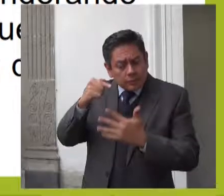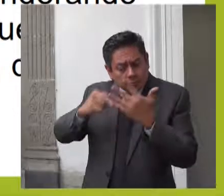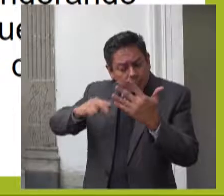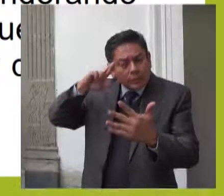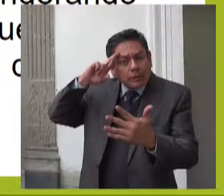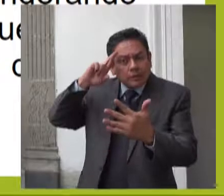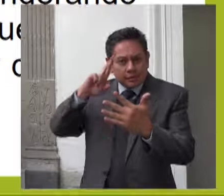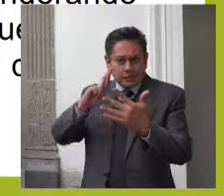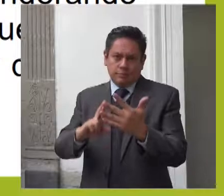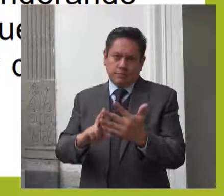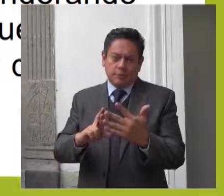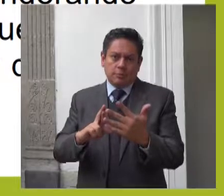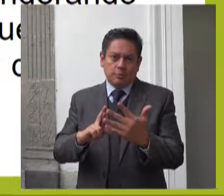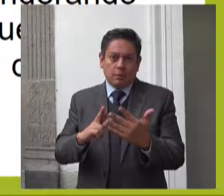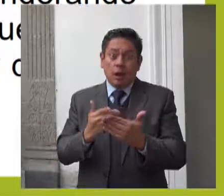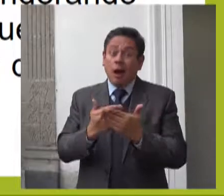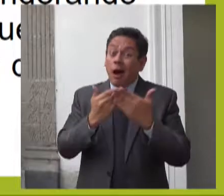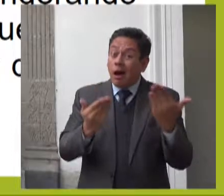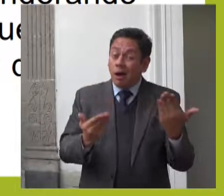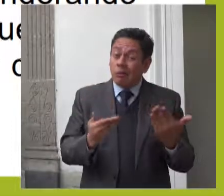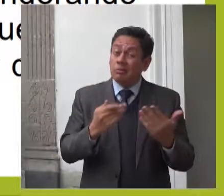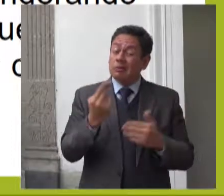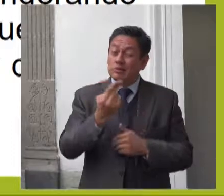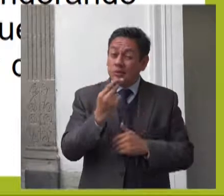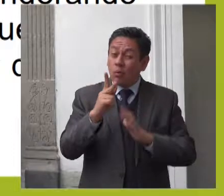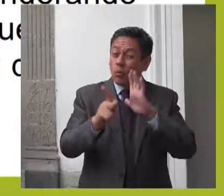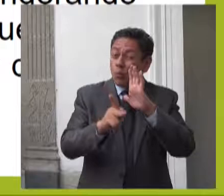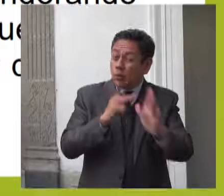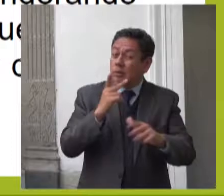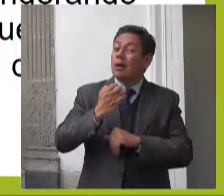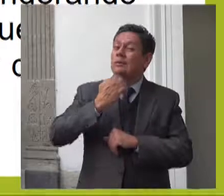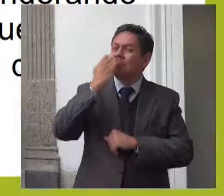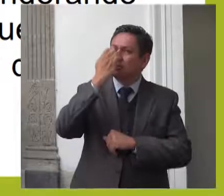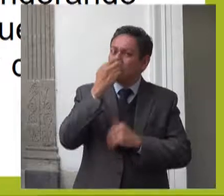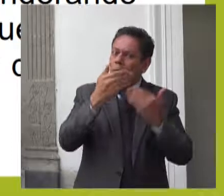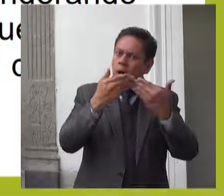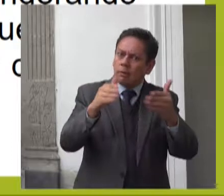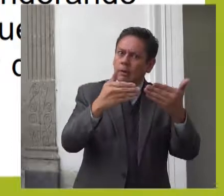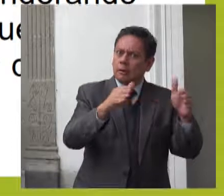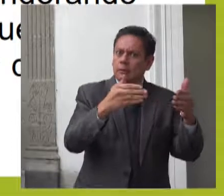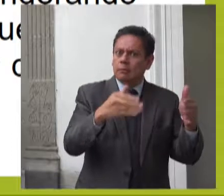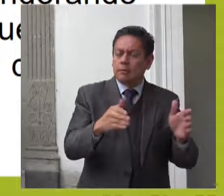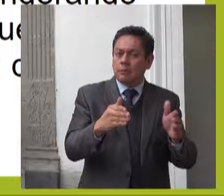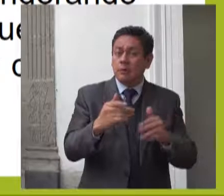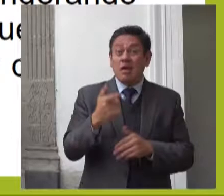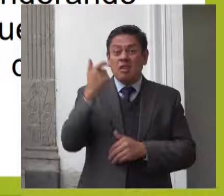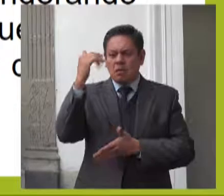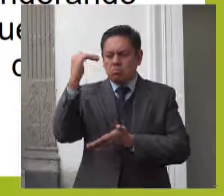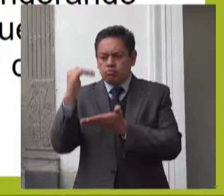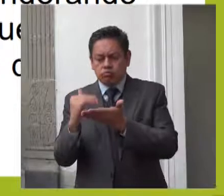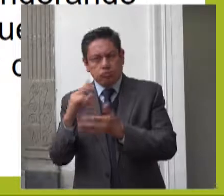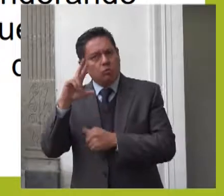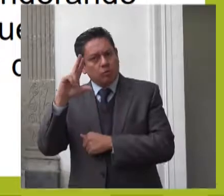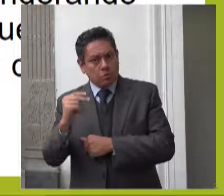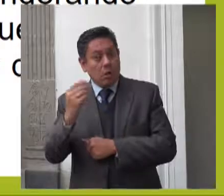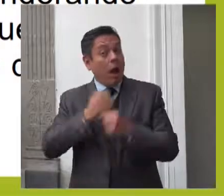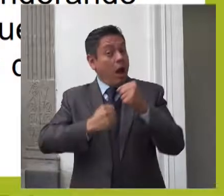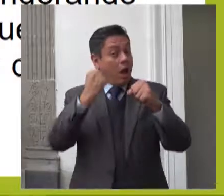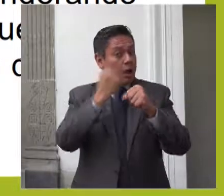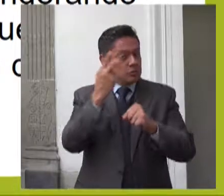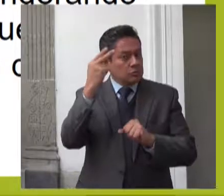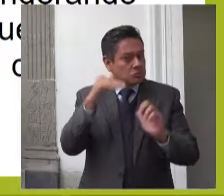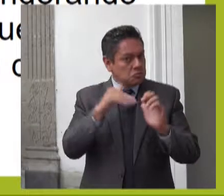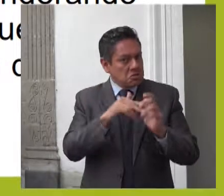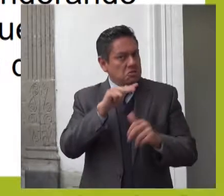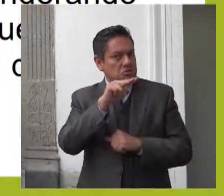restitución cuente por lo menos con un presupuesto igual al que tuvo el programa de estancias infantiles